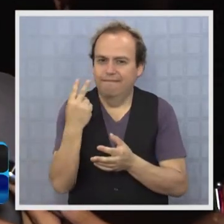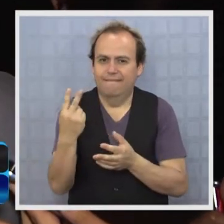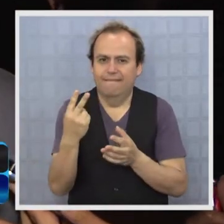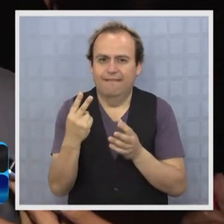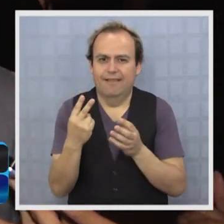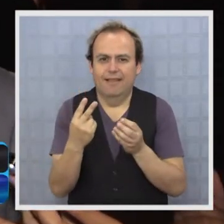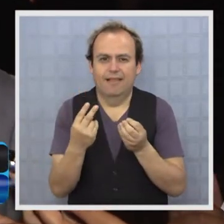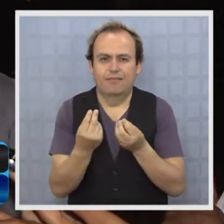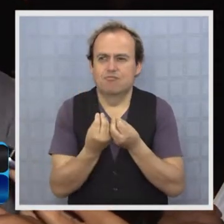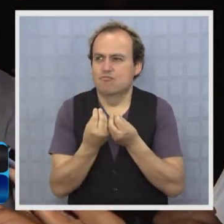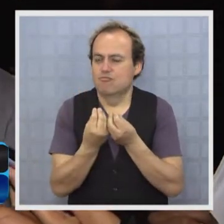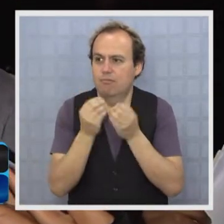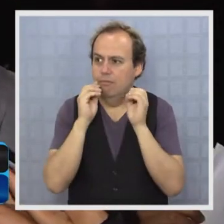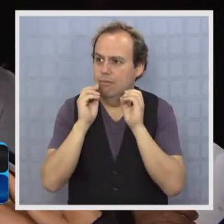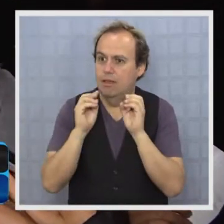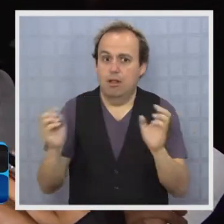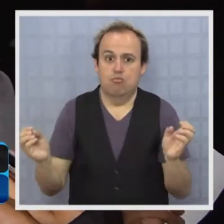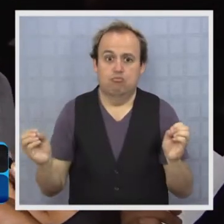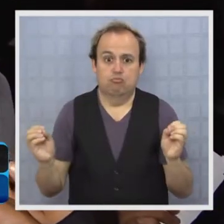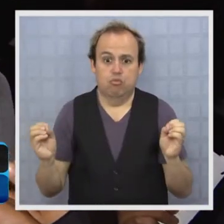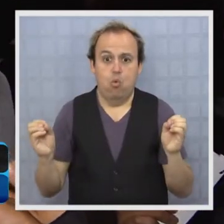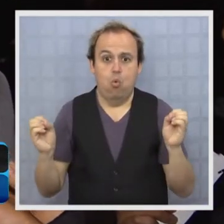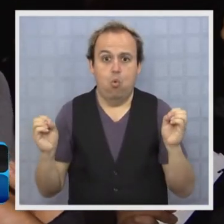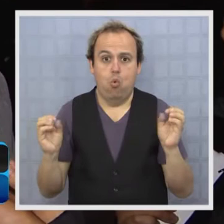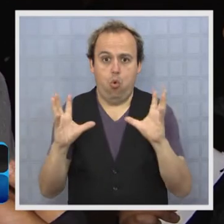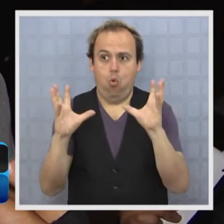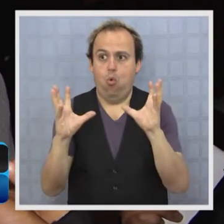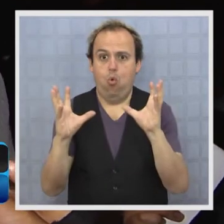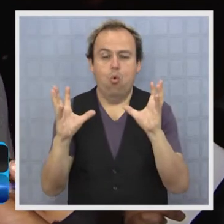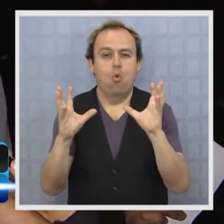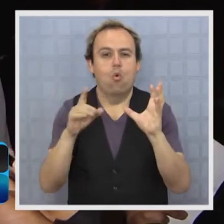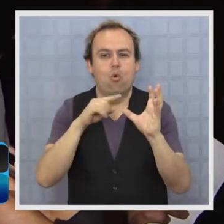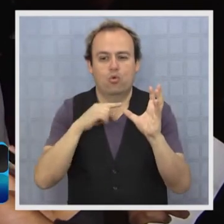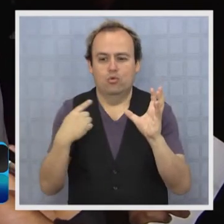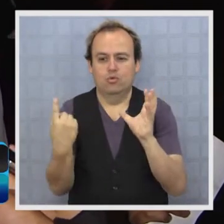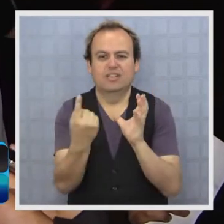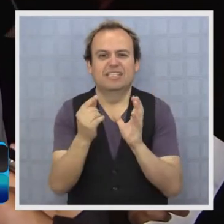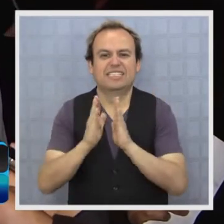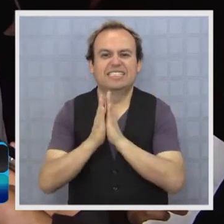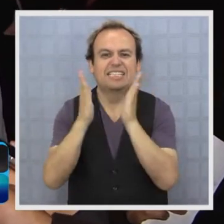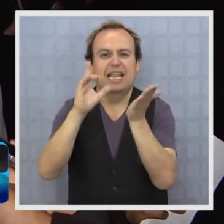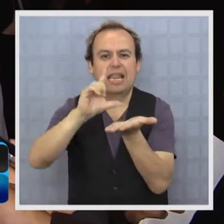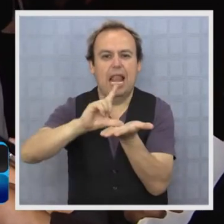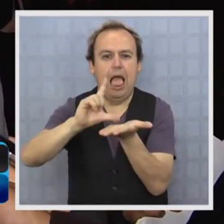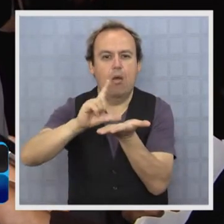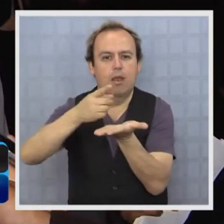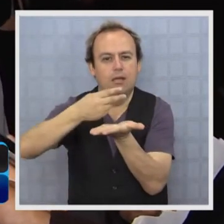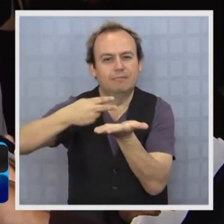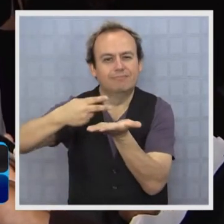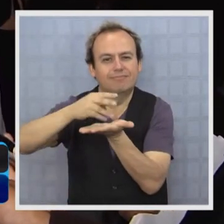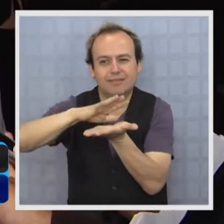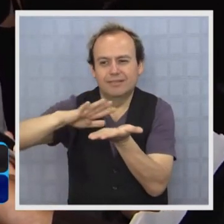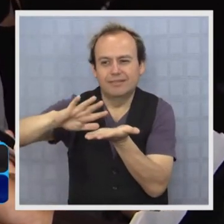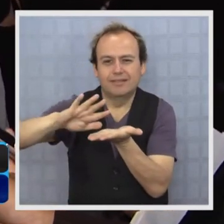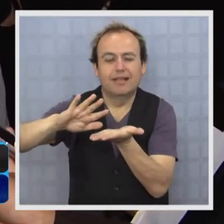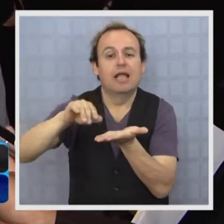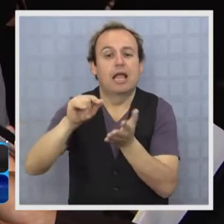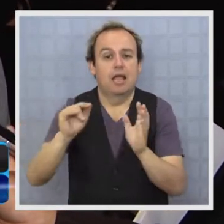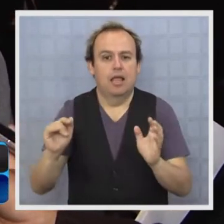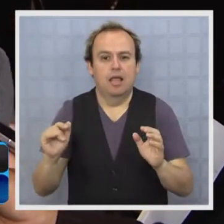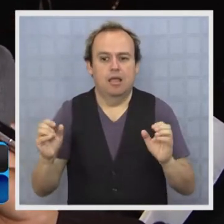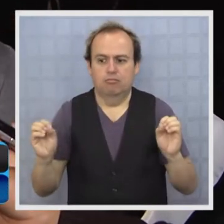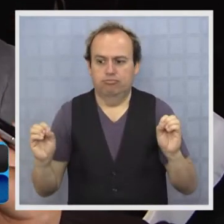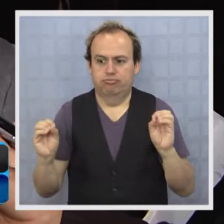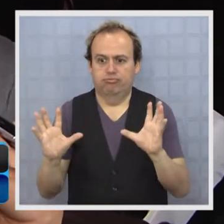escenario de un gran teatro. Y eso, como decía el Ministro, nos permite mirar el